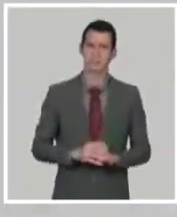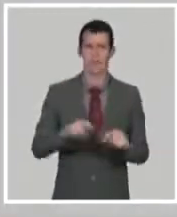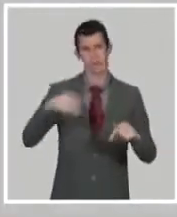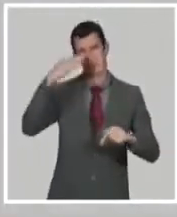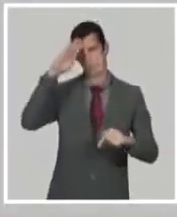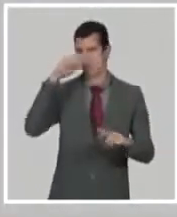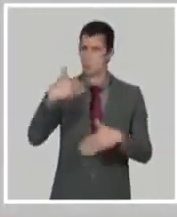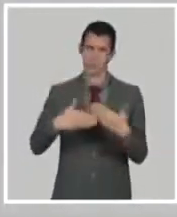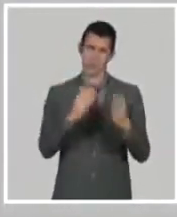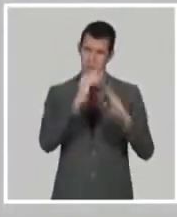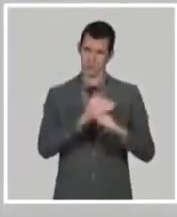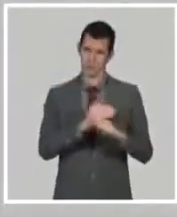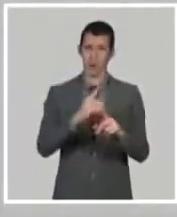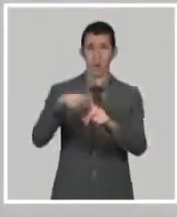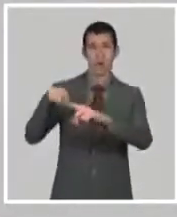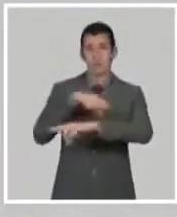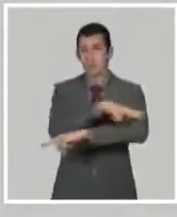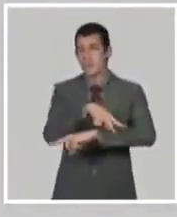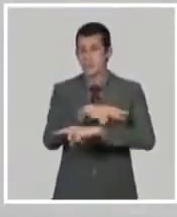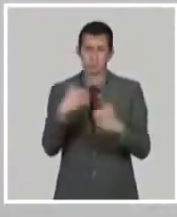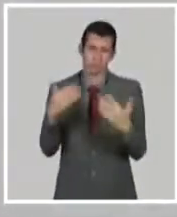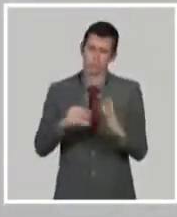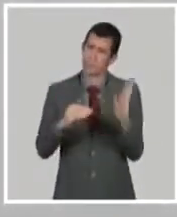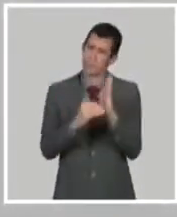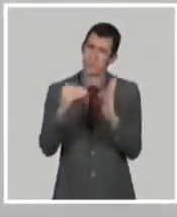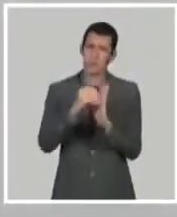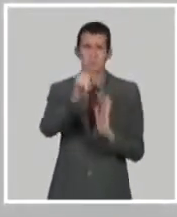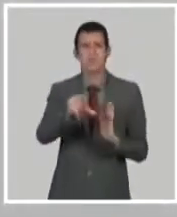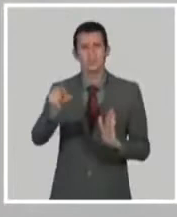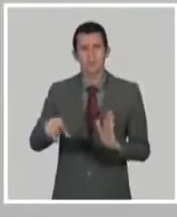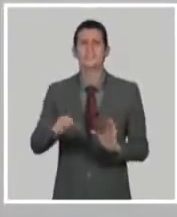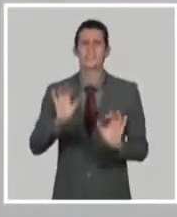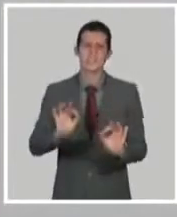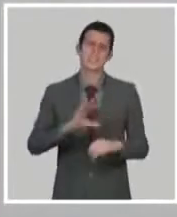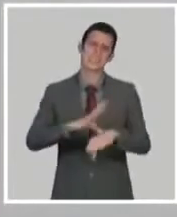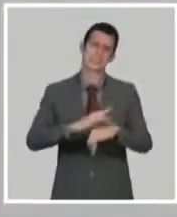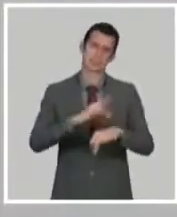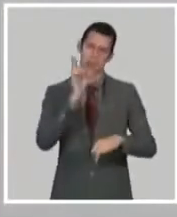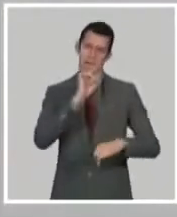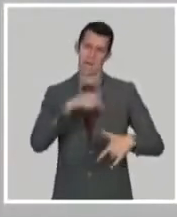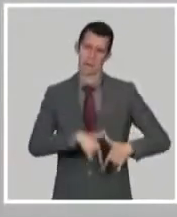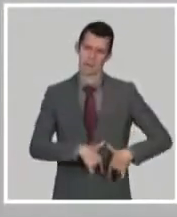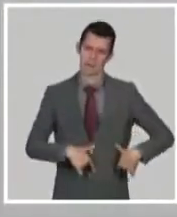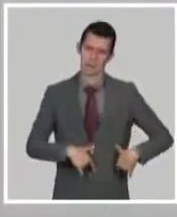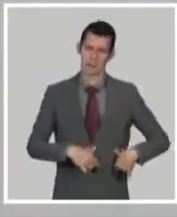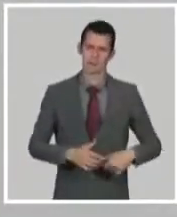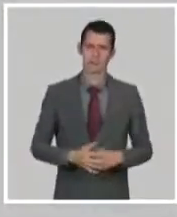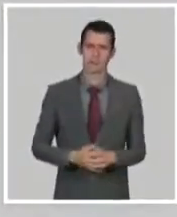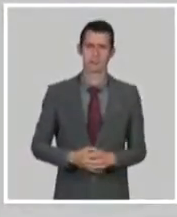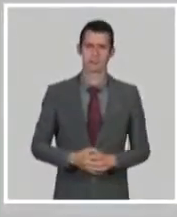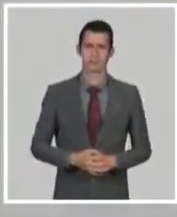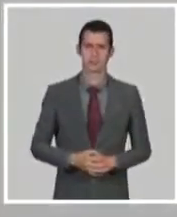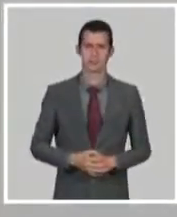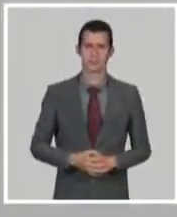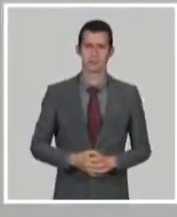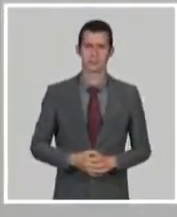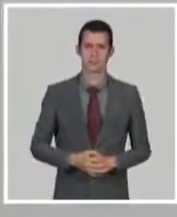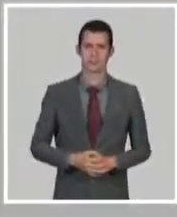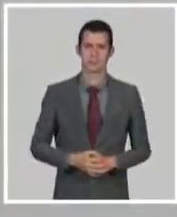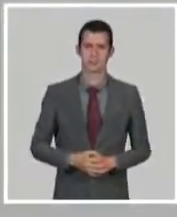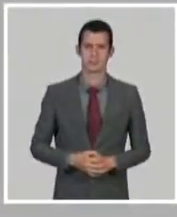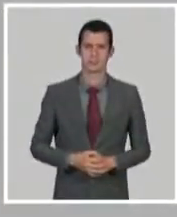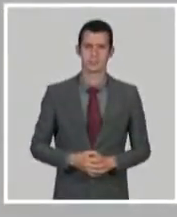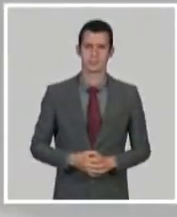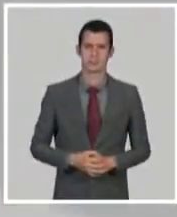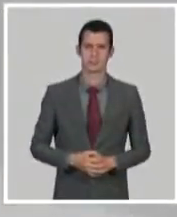que están enfermos crónicamente con el virus de la hepatitis B. Y el antígeno de la nucleocálcia del virus de la hepatitis B tiene unas propiedades